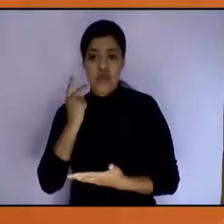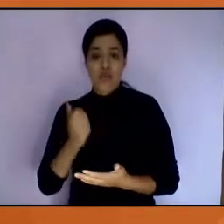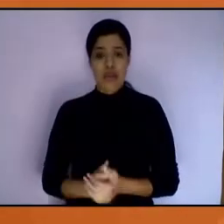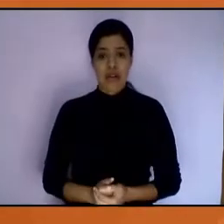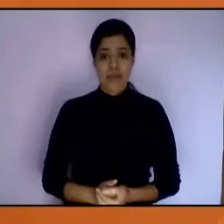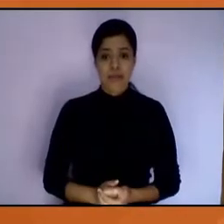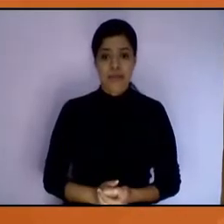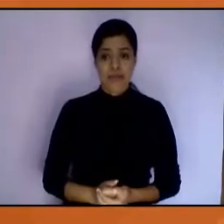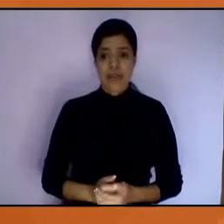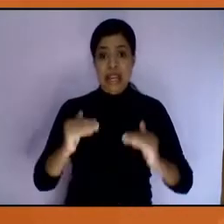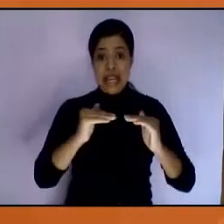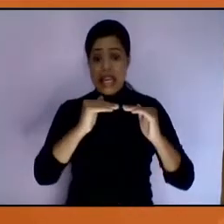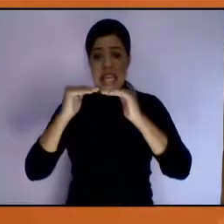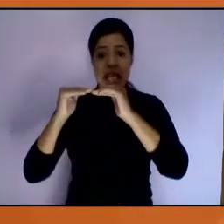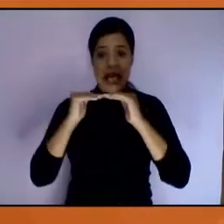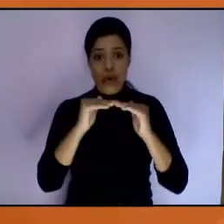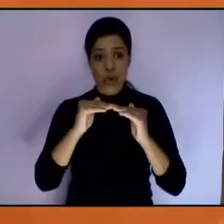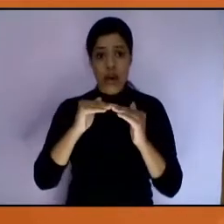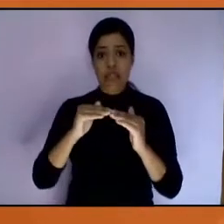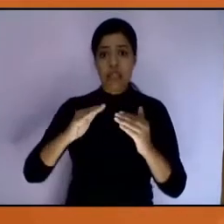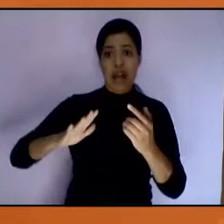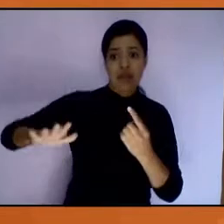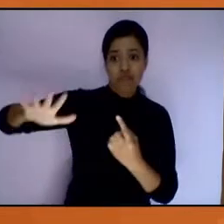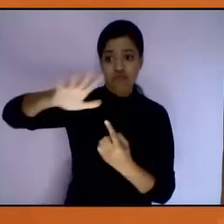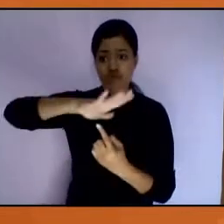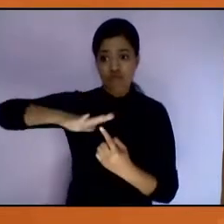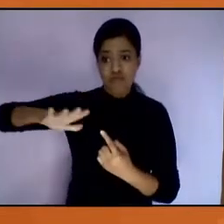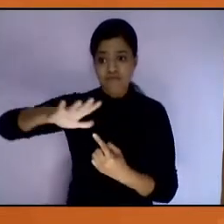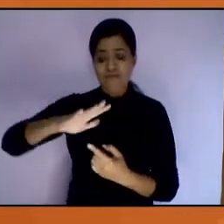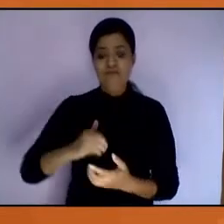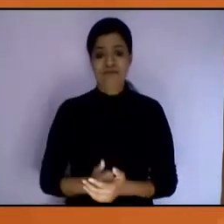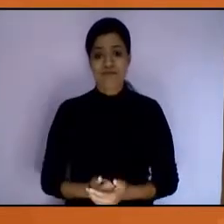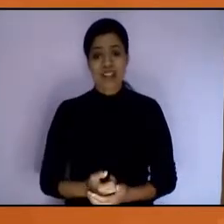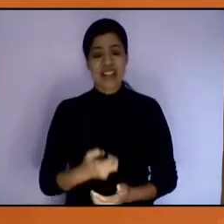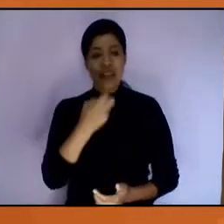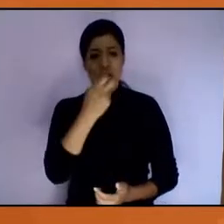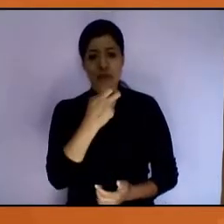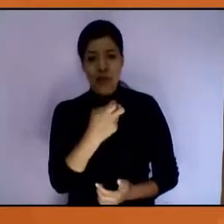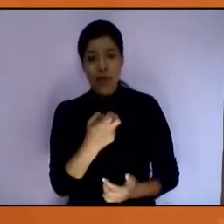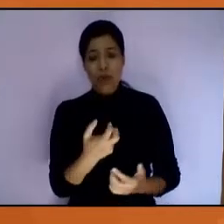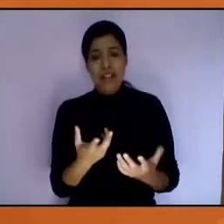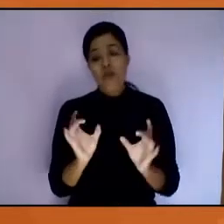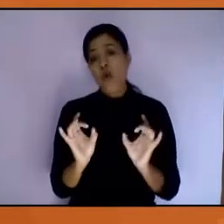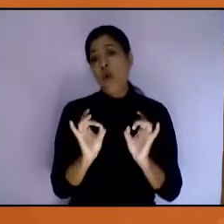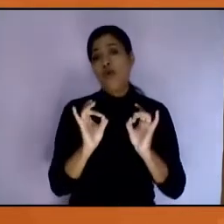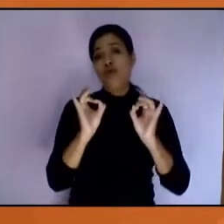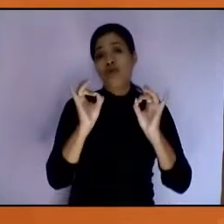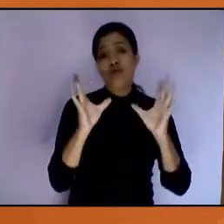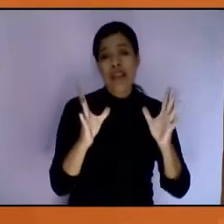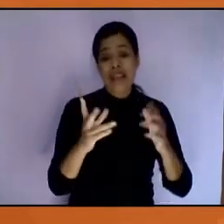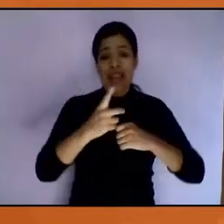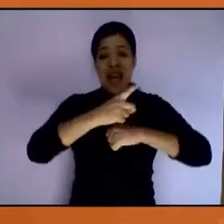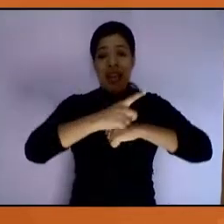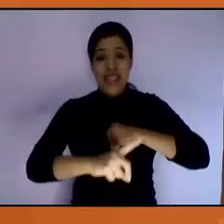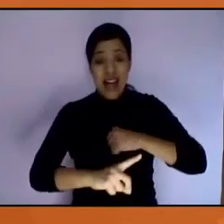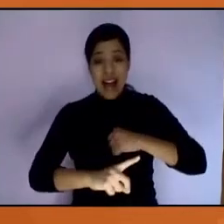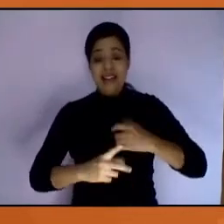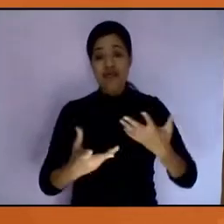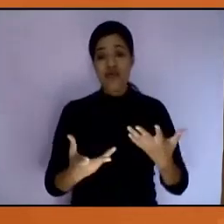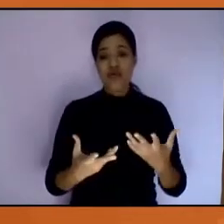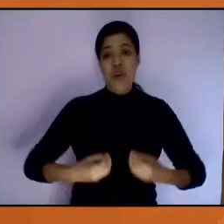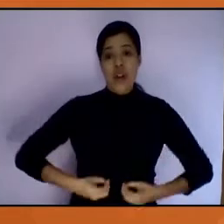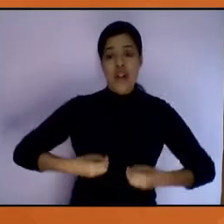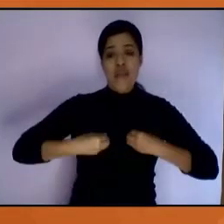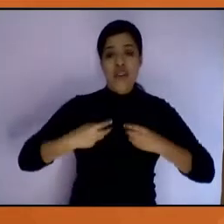de igualdad en espacios públicos, ¿no? Entonces, todo esto tiene consecuencias en la vida de las personas. ¿Qué estamos proponiendo como